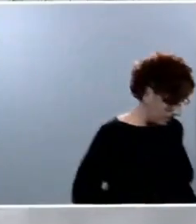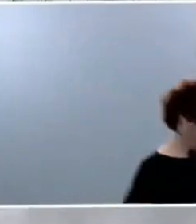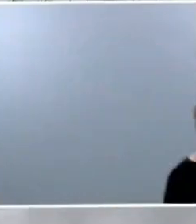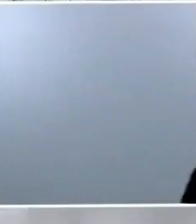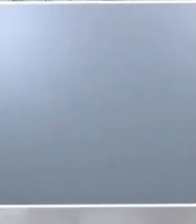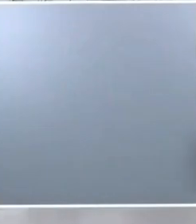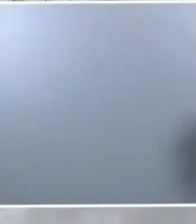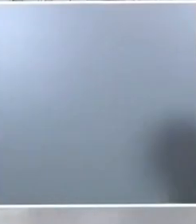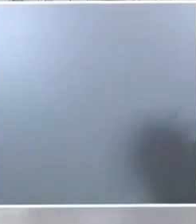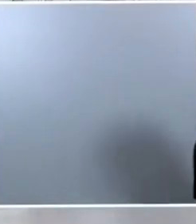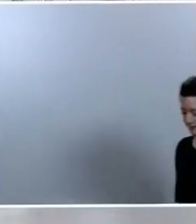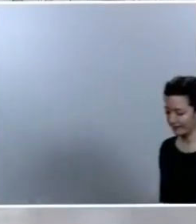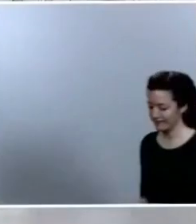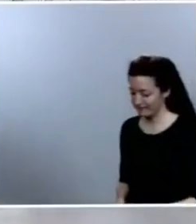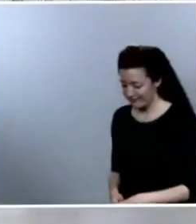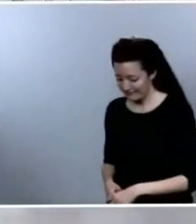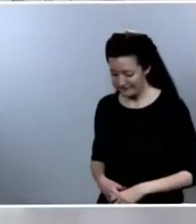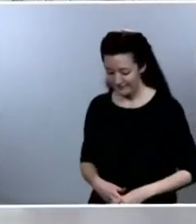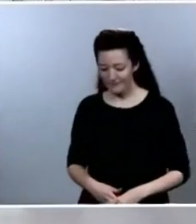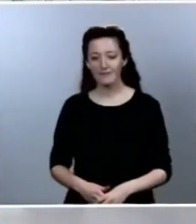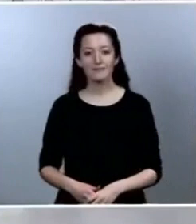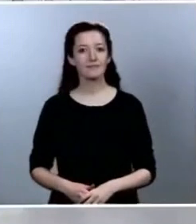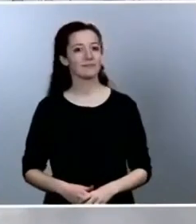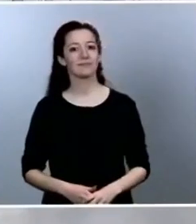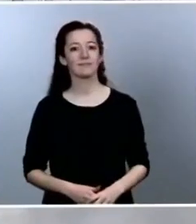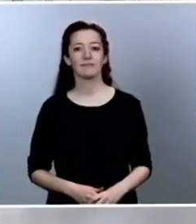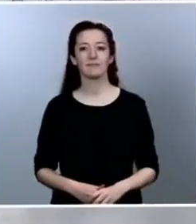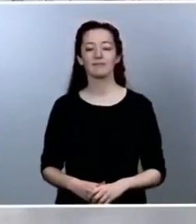Pregunta Radio Espejo Canarias. Adelante.